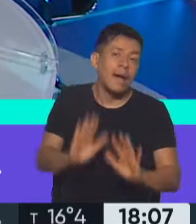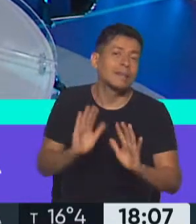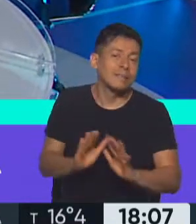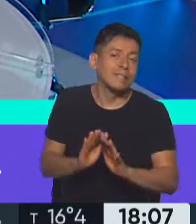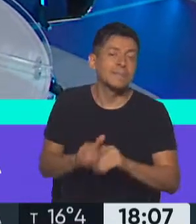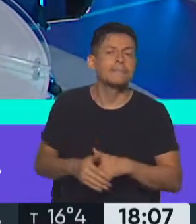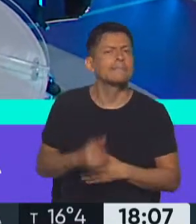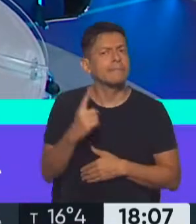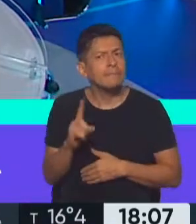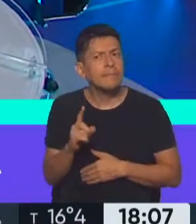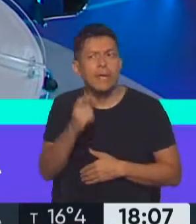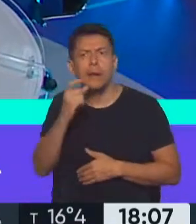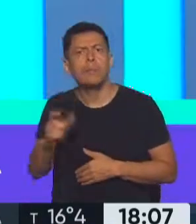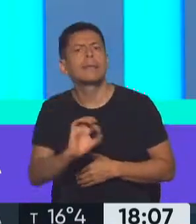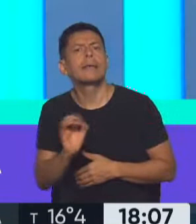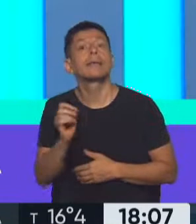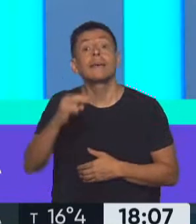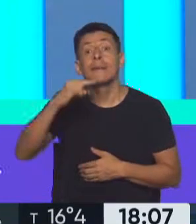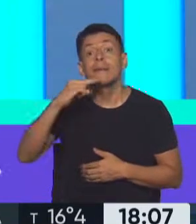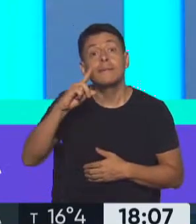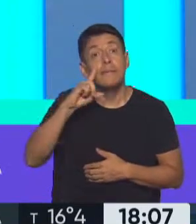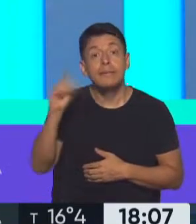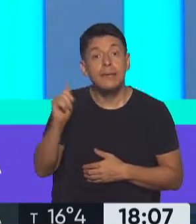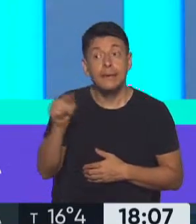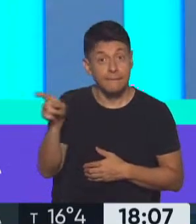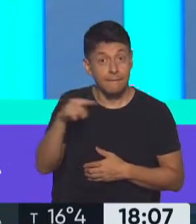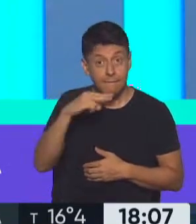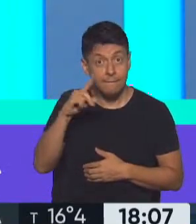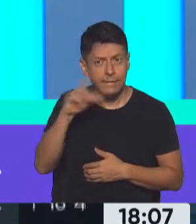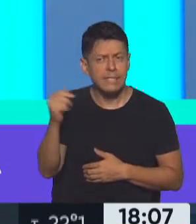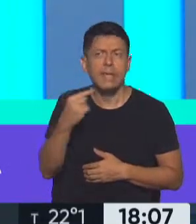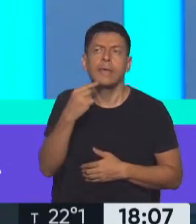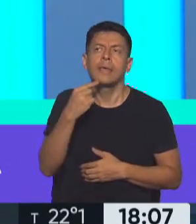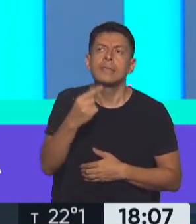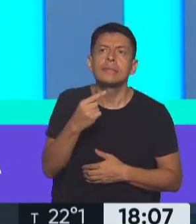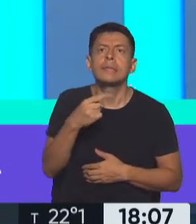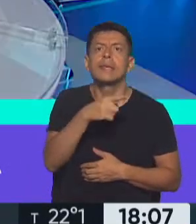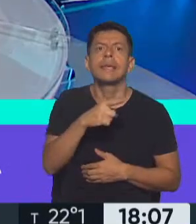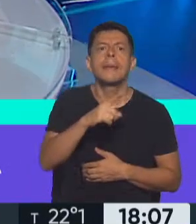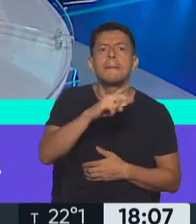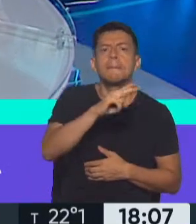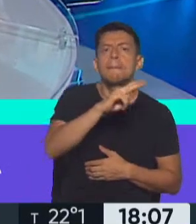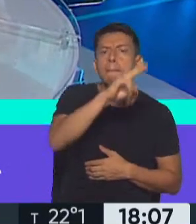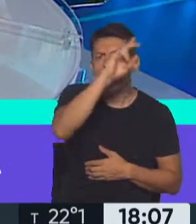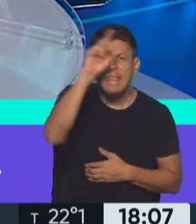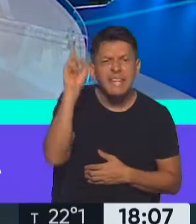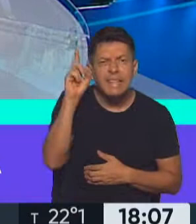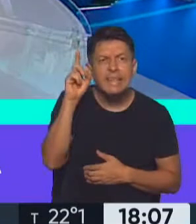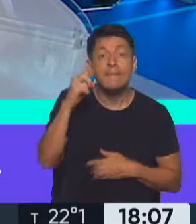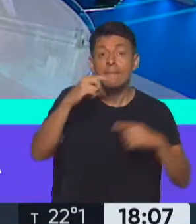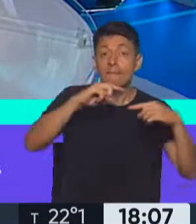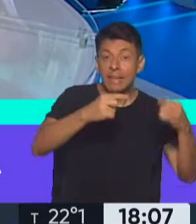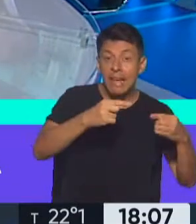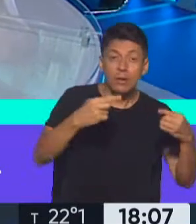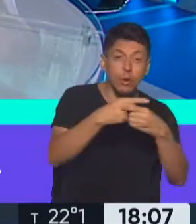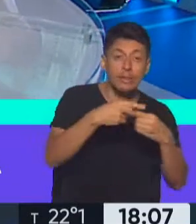no le respondió, Gaby, fue a Villa. Villa dijo, habló de la falta de actitud en Madrid, en aquella final frente a River.